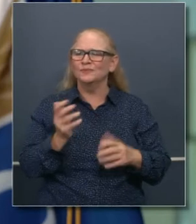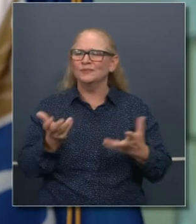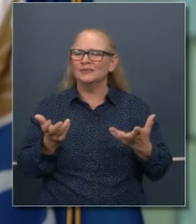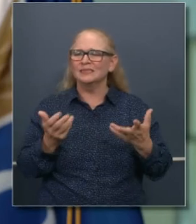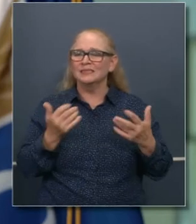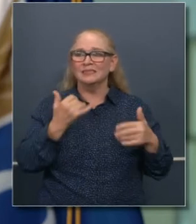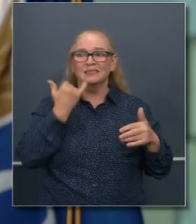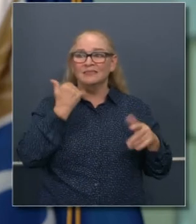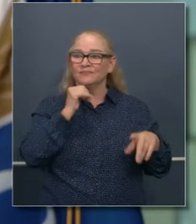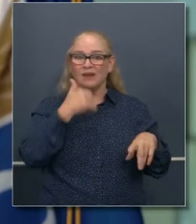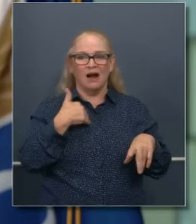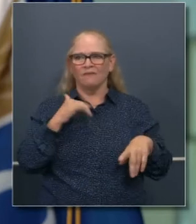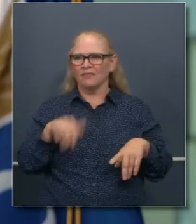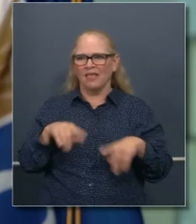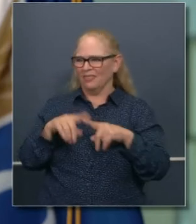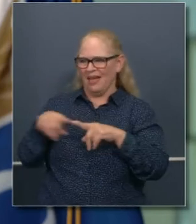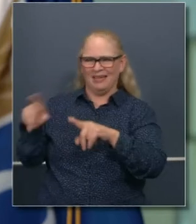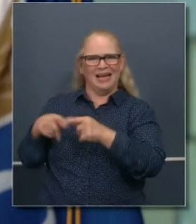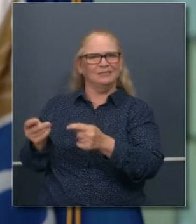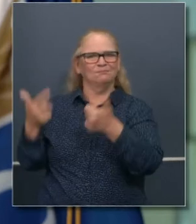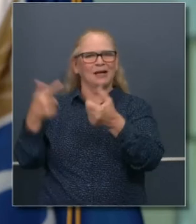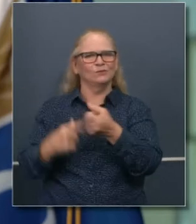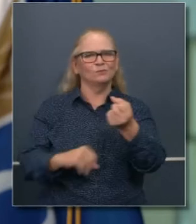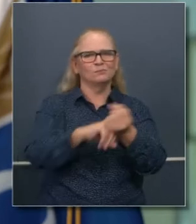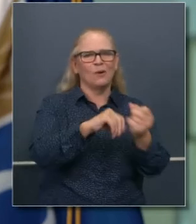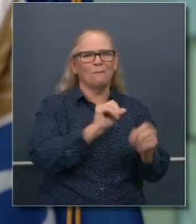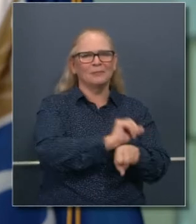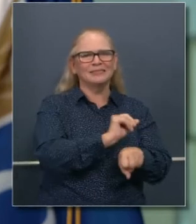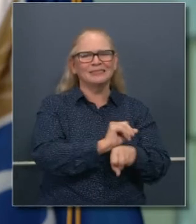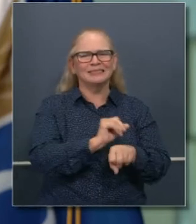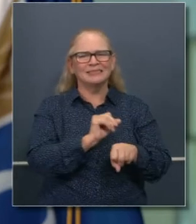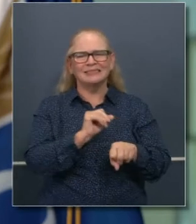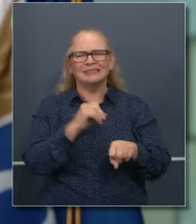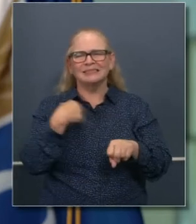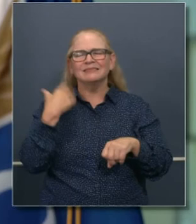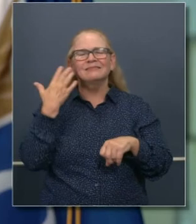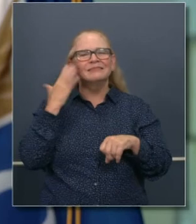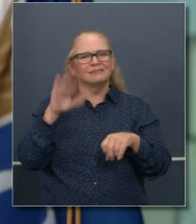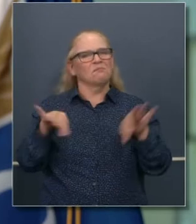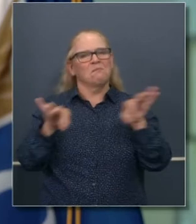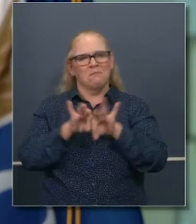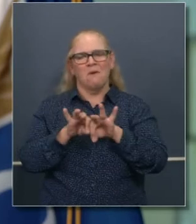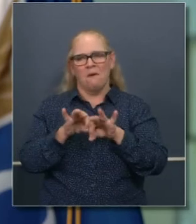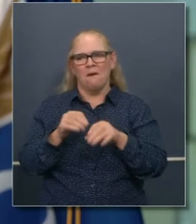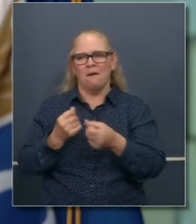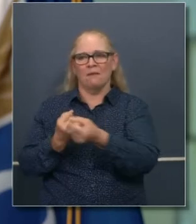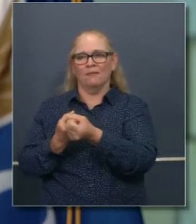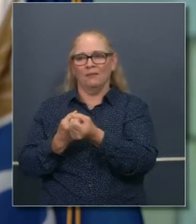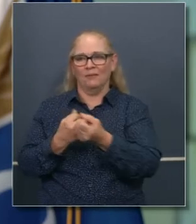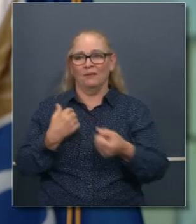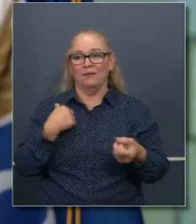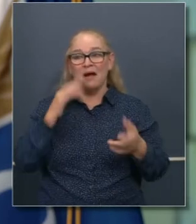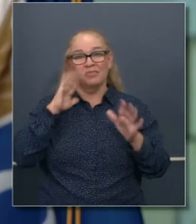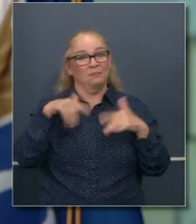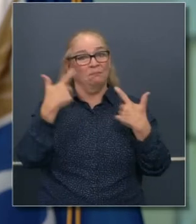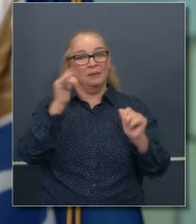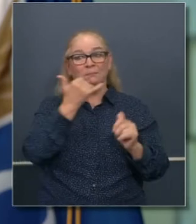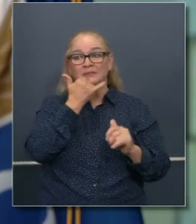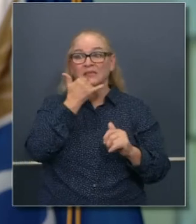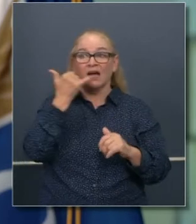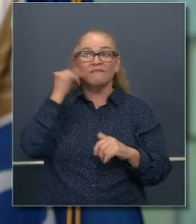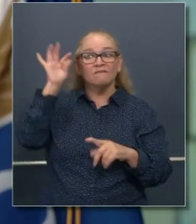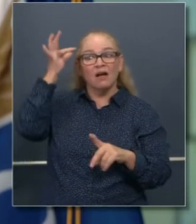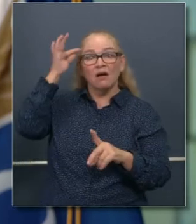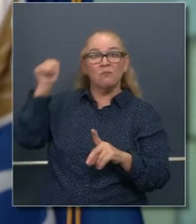personas que consumen, los consumidores, pues eso ha ayudado mucho. Creemos que sería un error impresionante no